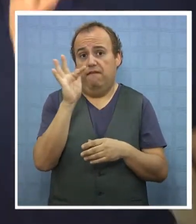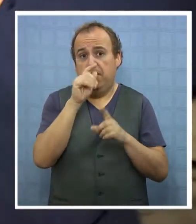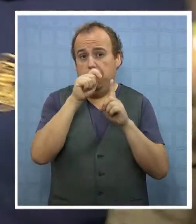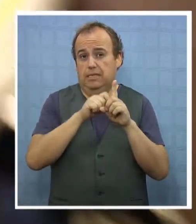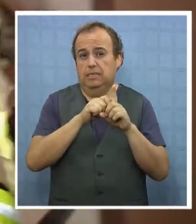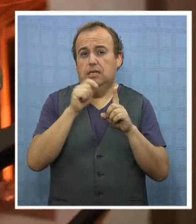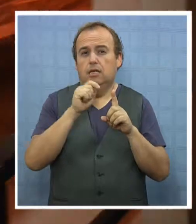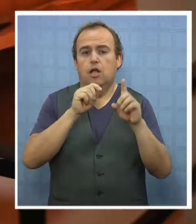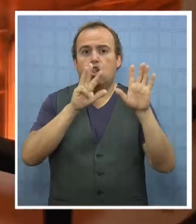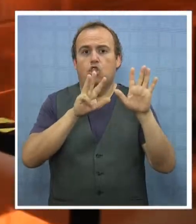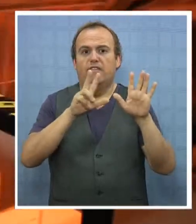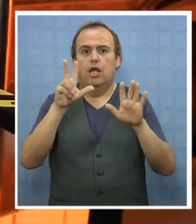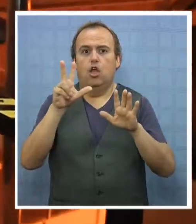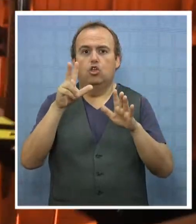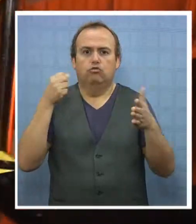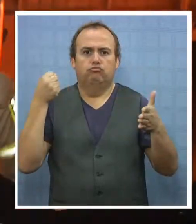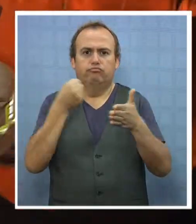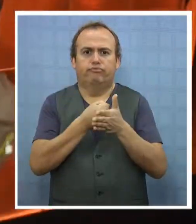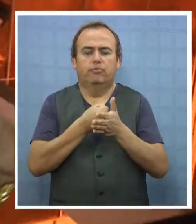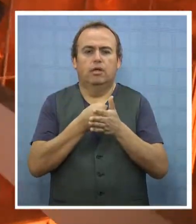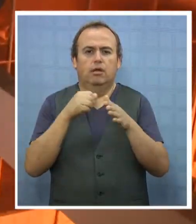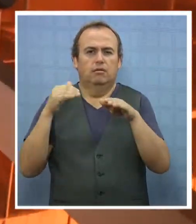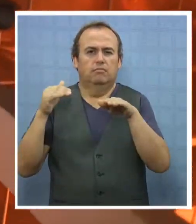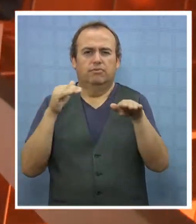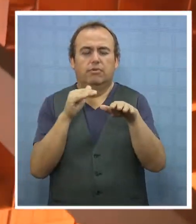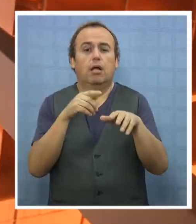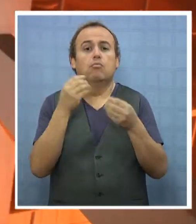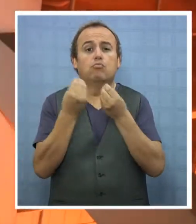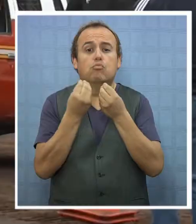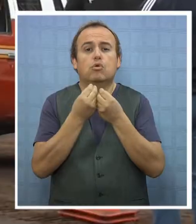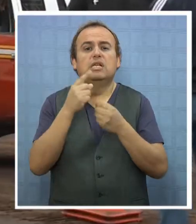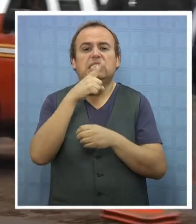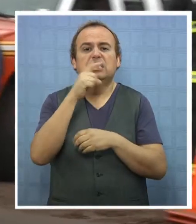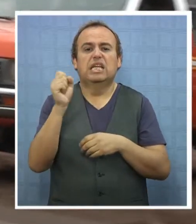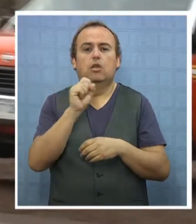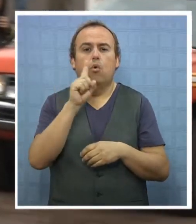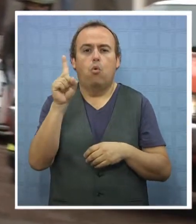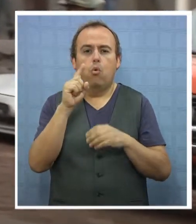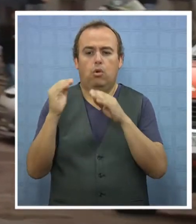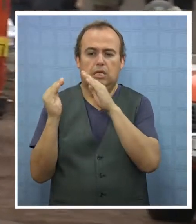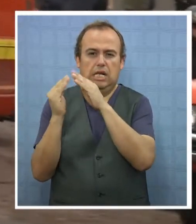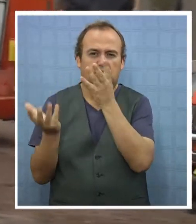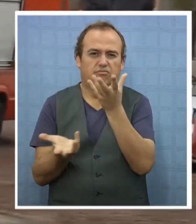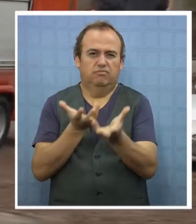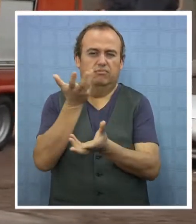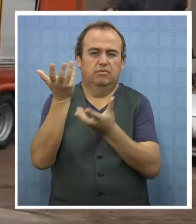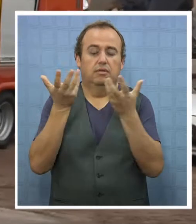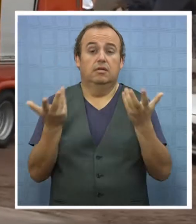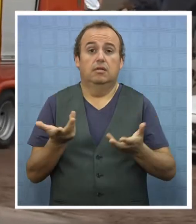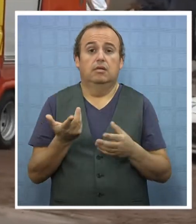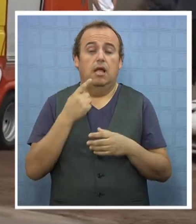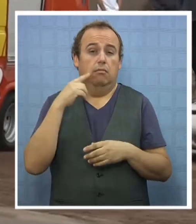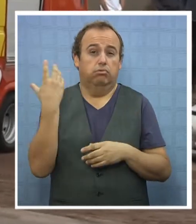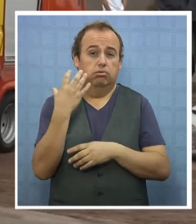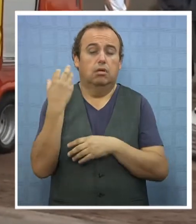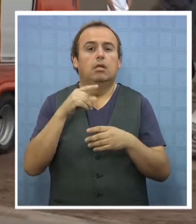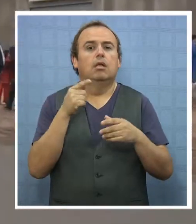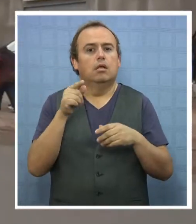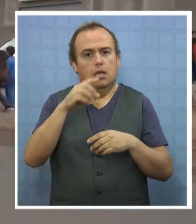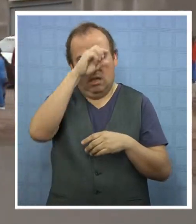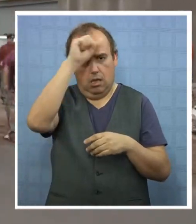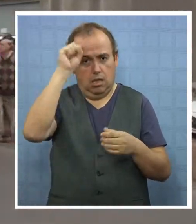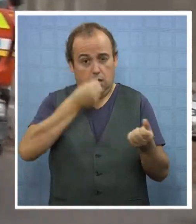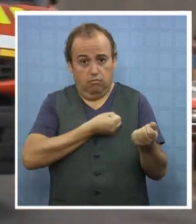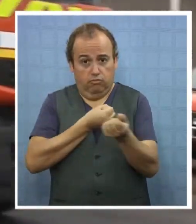98 accidentes de tránsito a los que acudieron y 101 emergencias estructurales. Hay que destacar también que el Cuerpo de